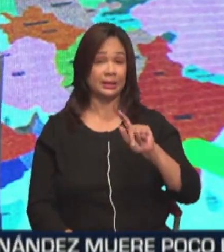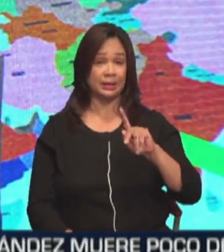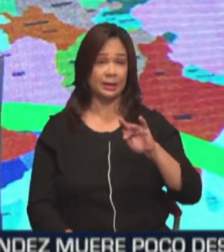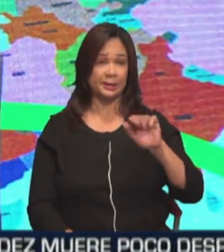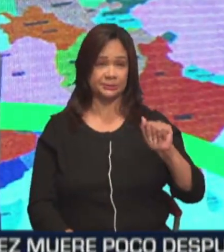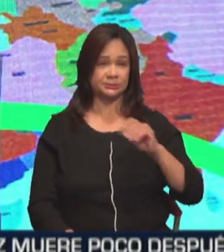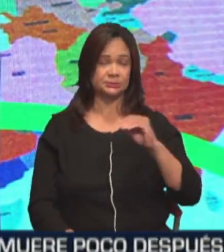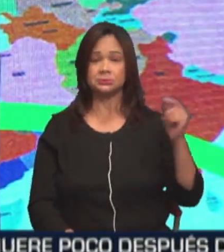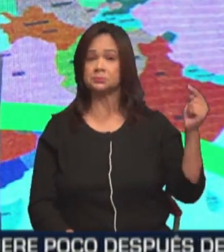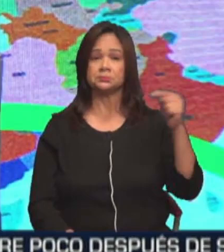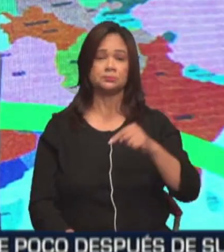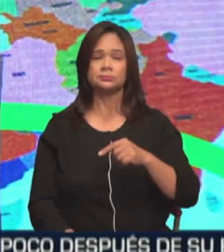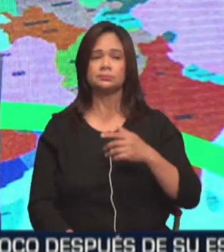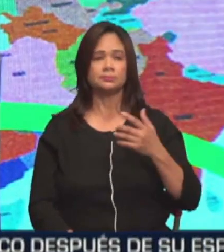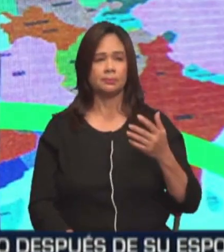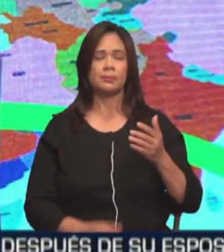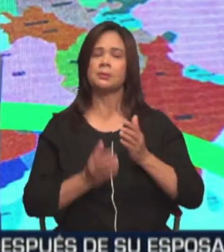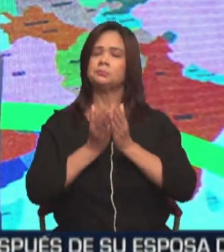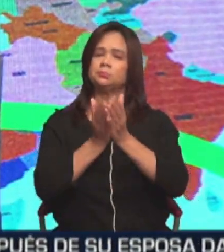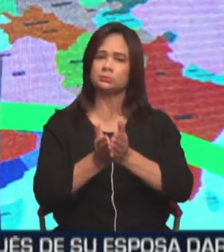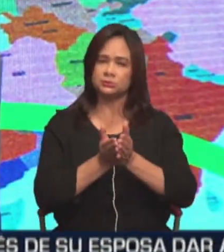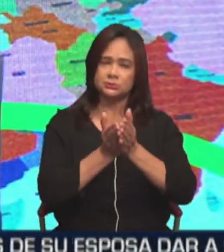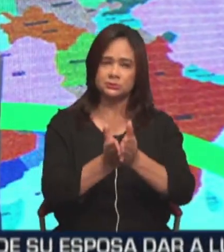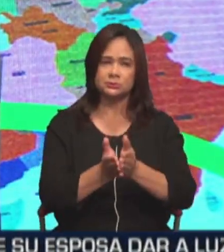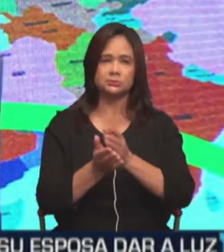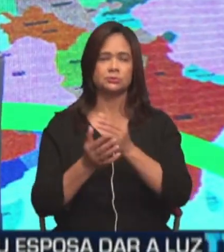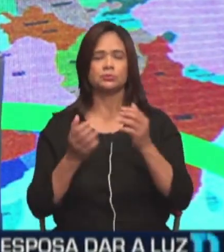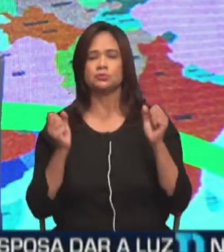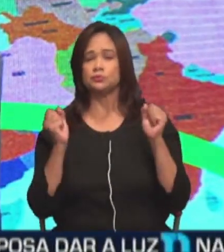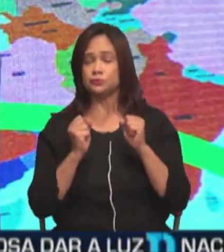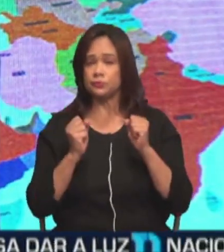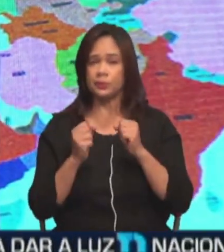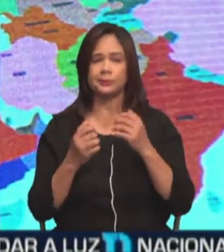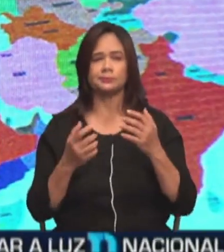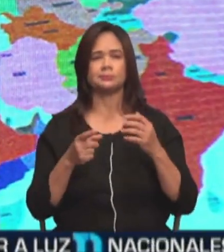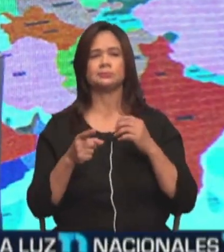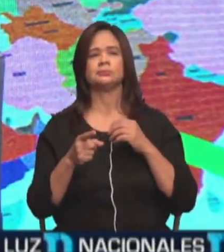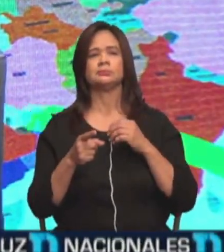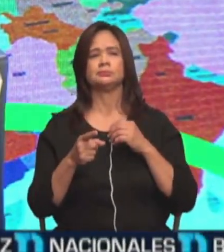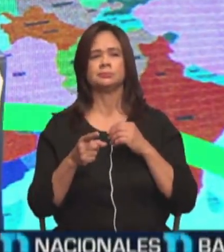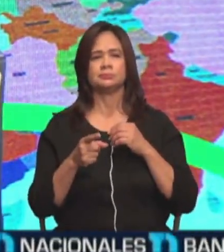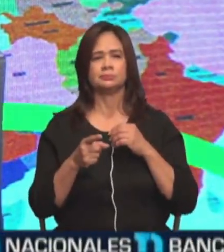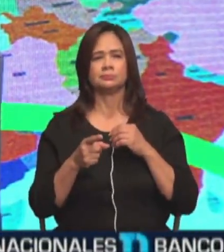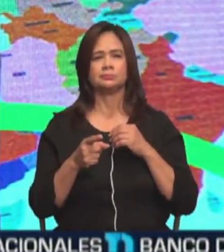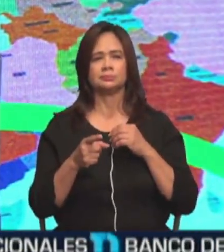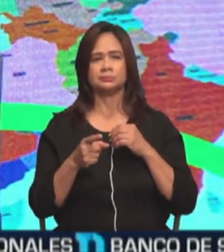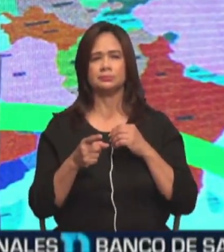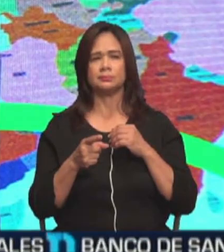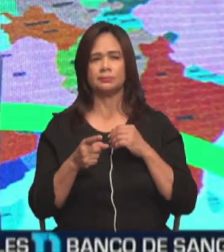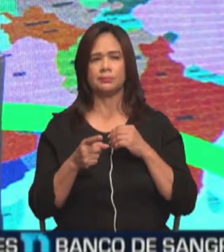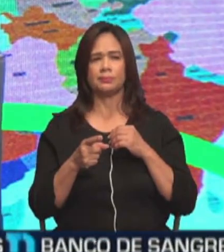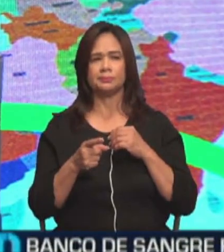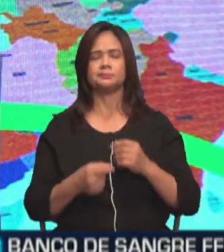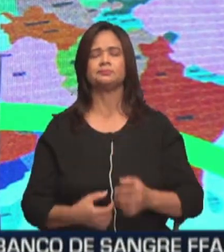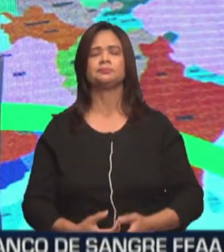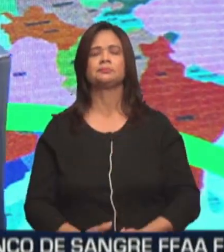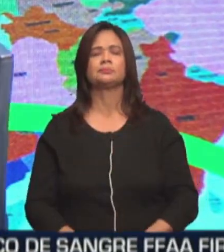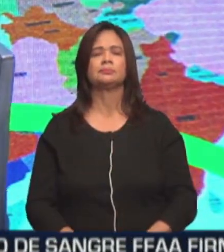acá. sí. Y los movimientos del barco. planeando, ¿no? Y un frío, una soledad, una distancia. Y unos Grey Goose.